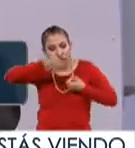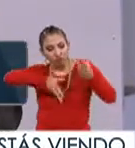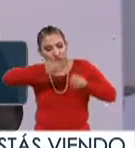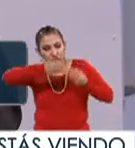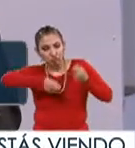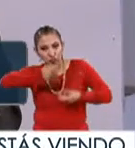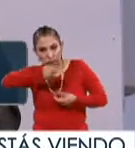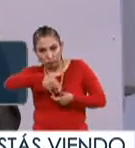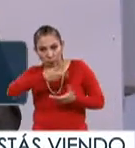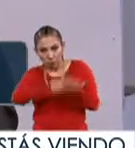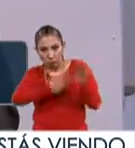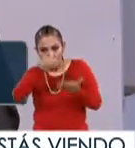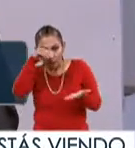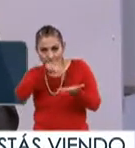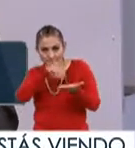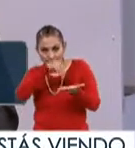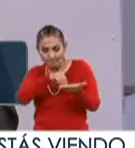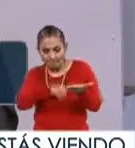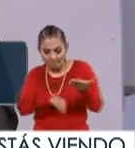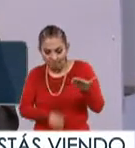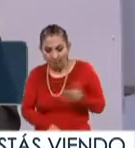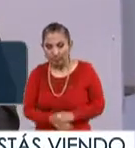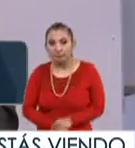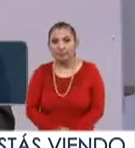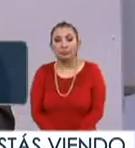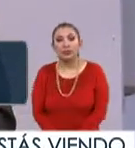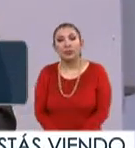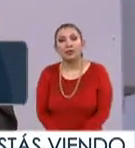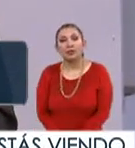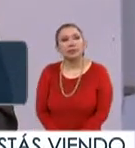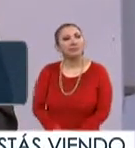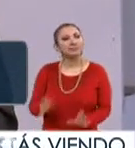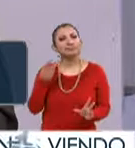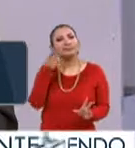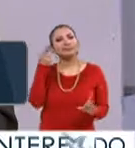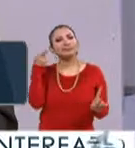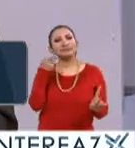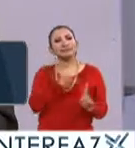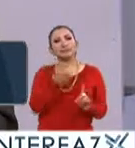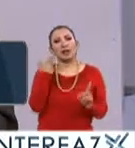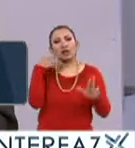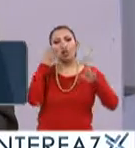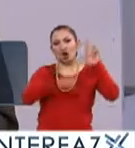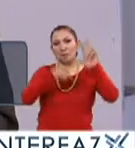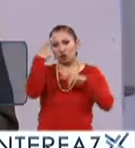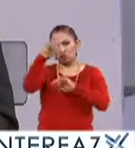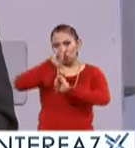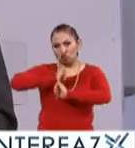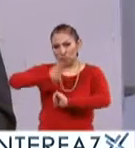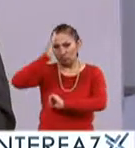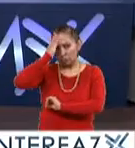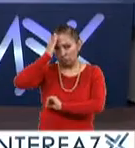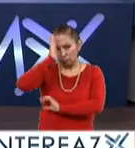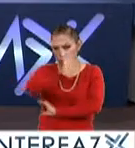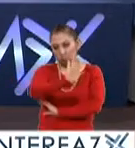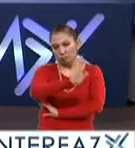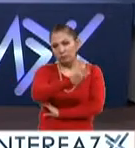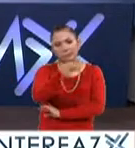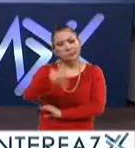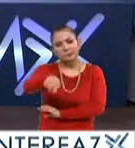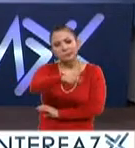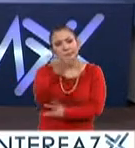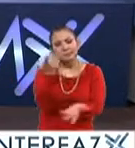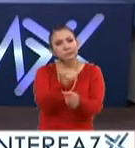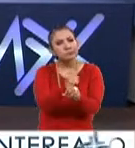desarrollado estos planes y programas de estudio hoy. Y específicamente hablando de la normal que usted encabeza, ¿cuáles son